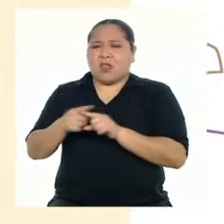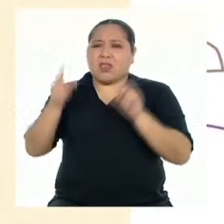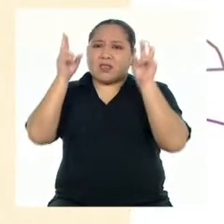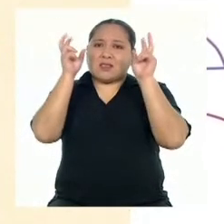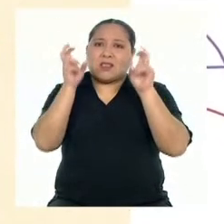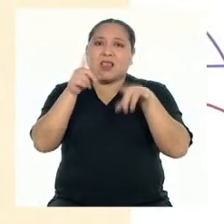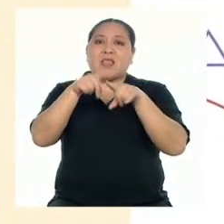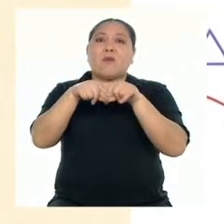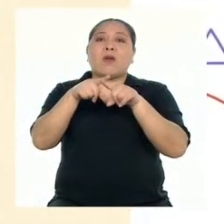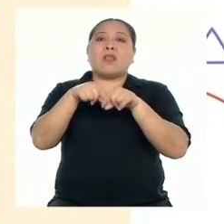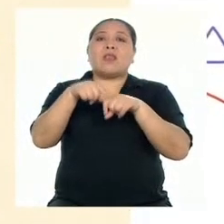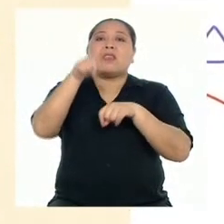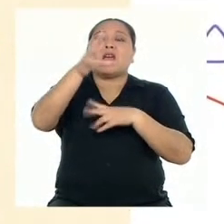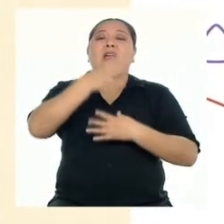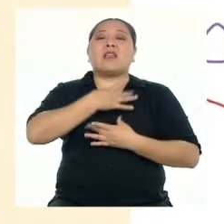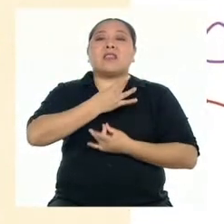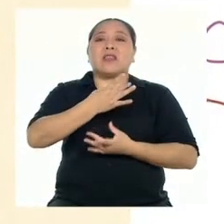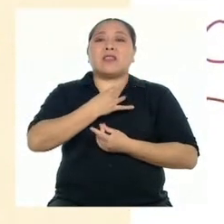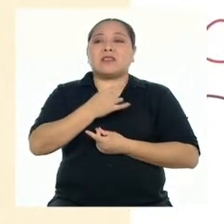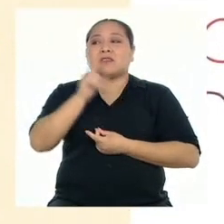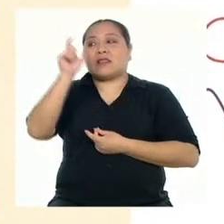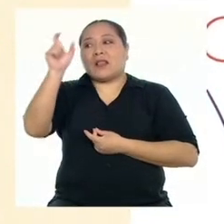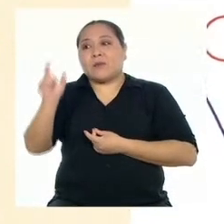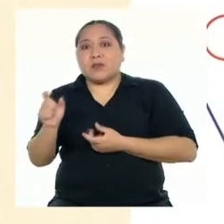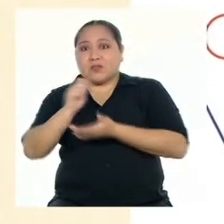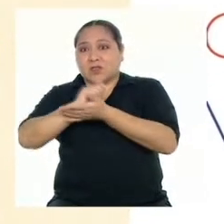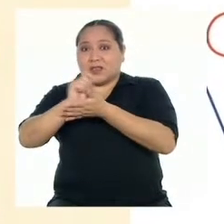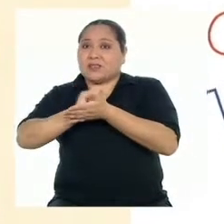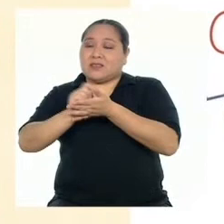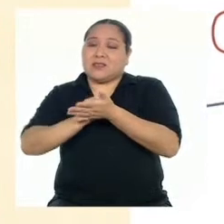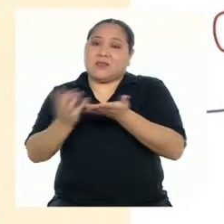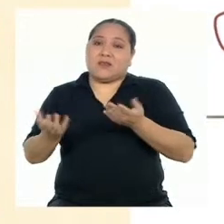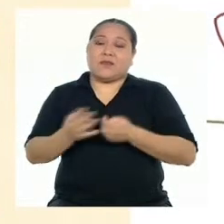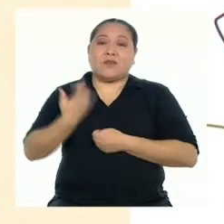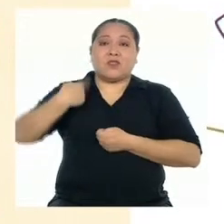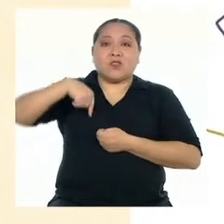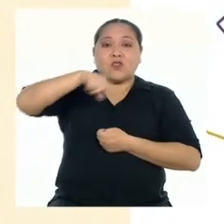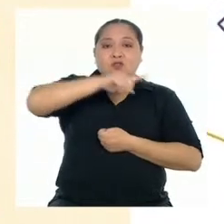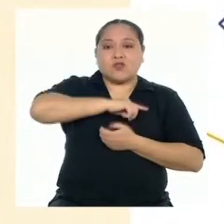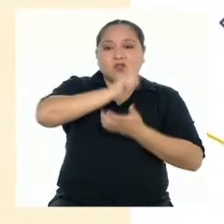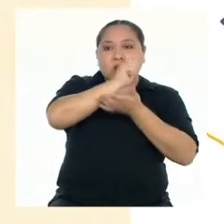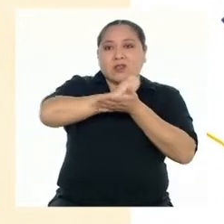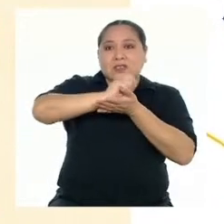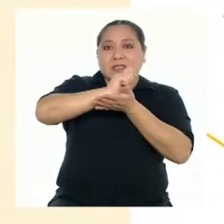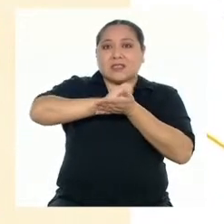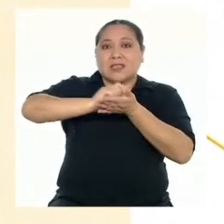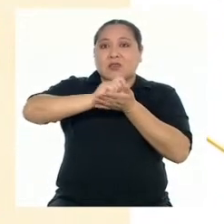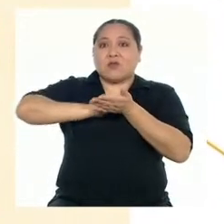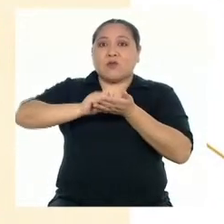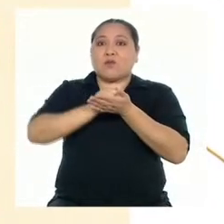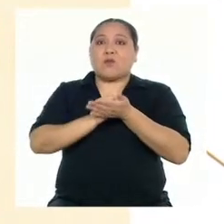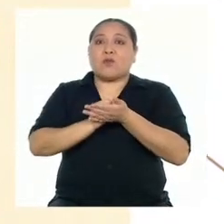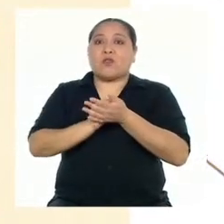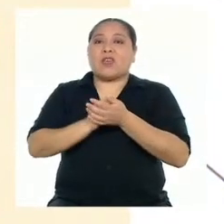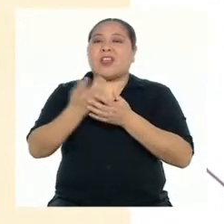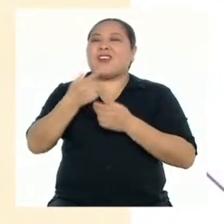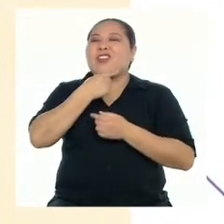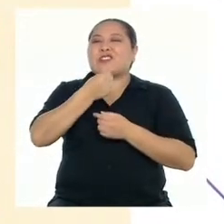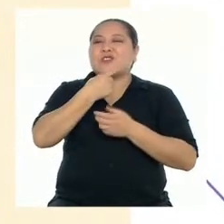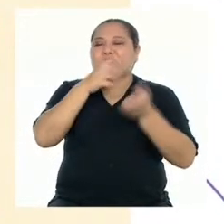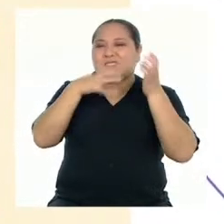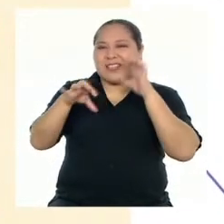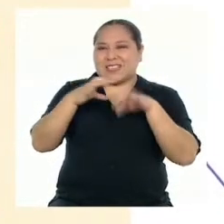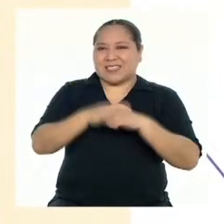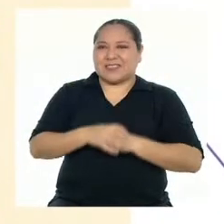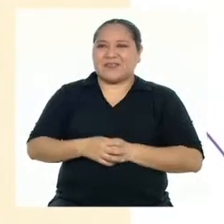dependiendo de los intereses de la o el autor. Nosotros escribiremos sobre nuestro pasatiempo.